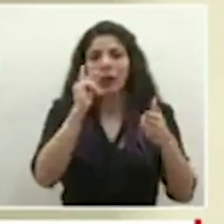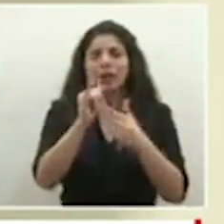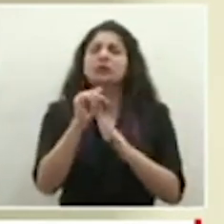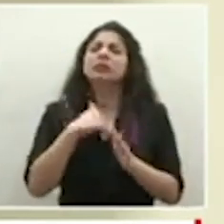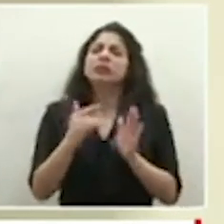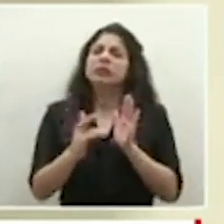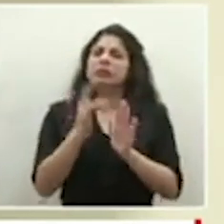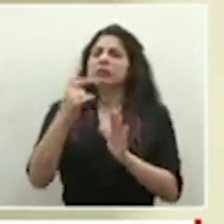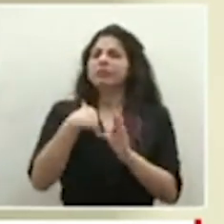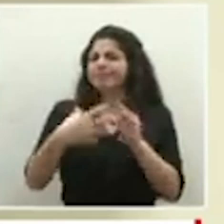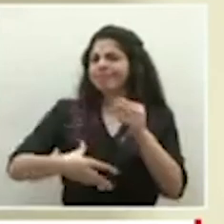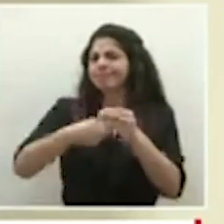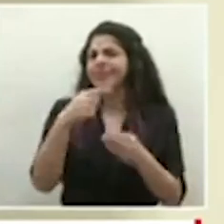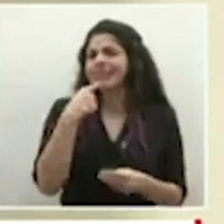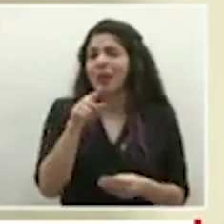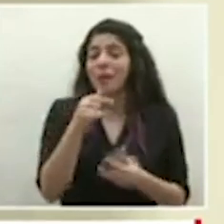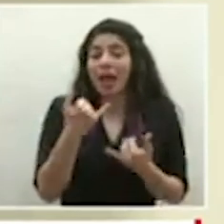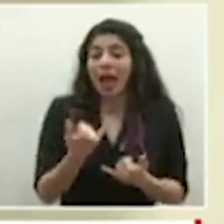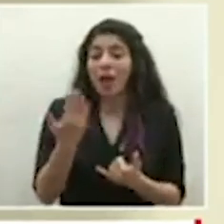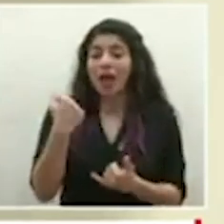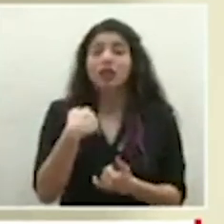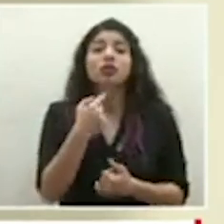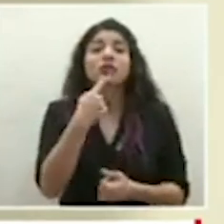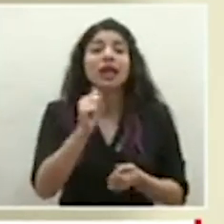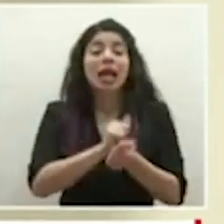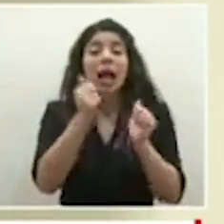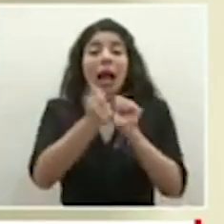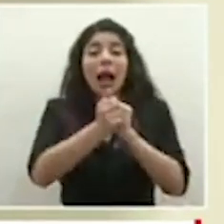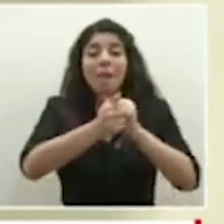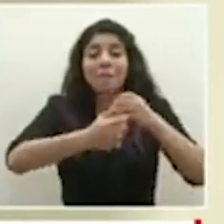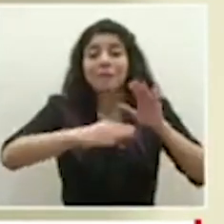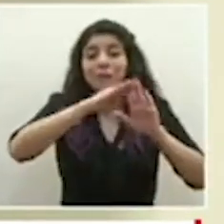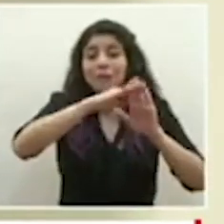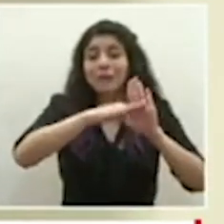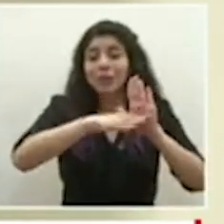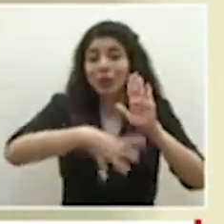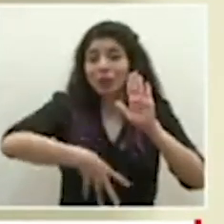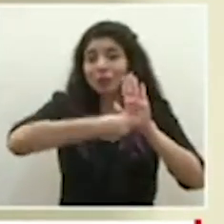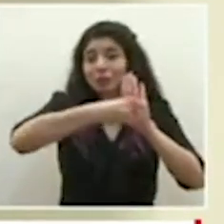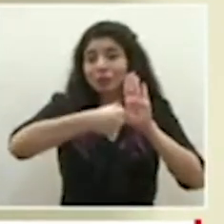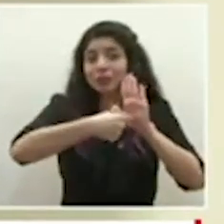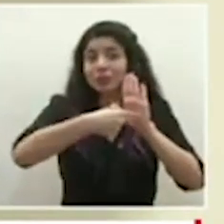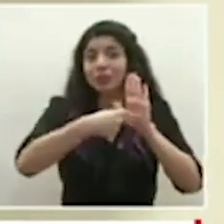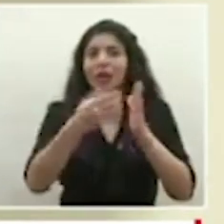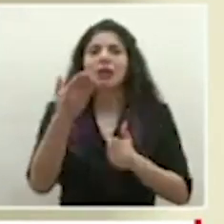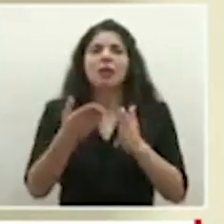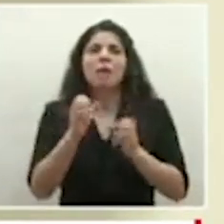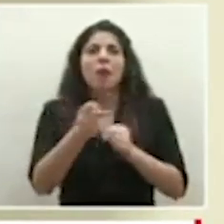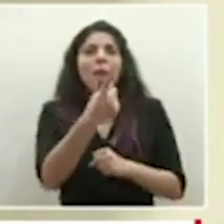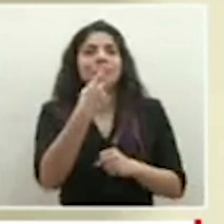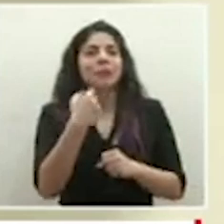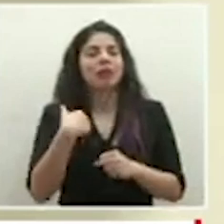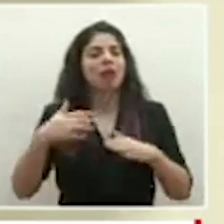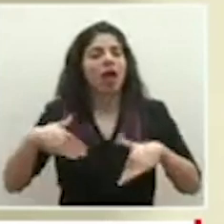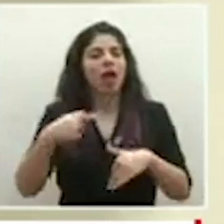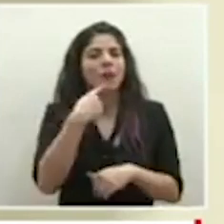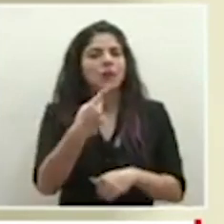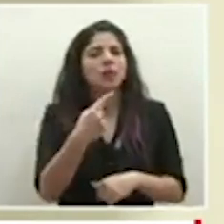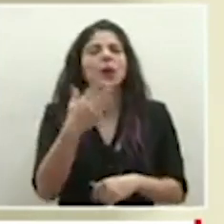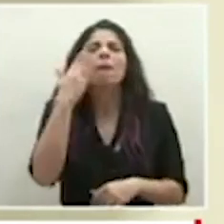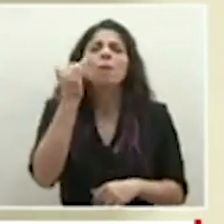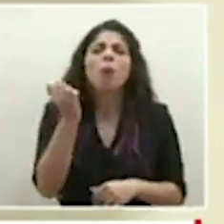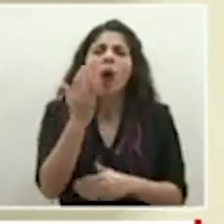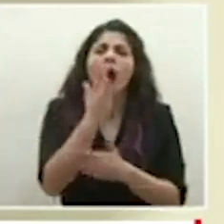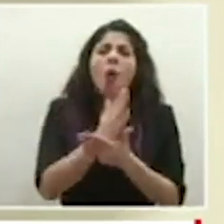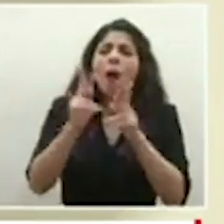aprovechar para hacer una acotación porque ahora que mencioné lo del cambio del criterio de las pruebas porque me pueden preguntar y no lo mencioné ahora porque es que